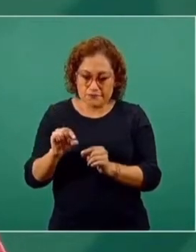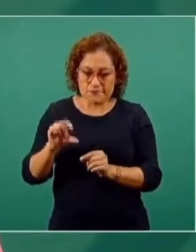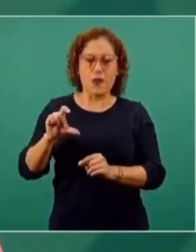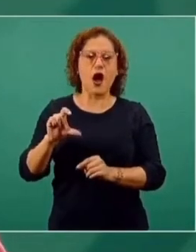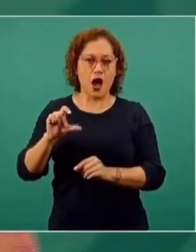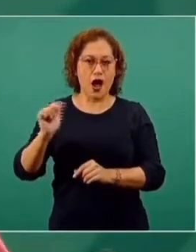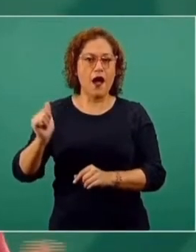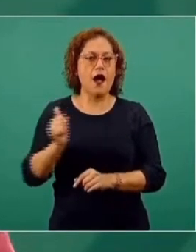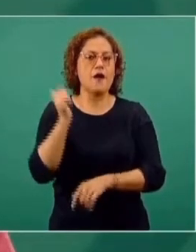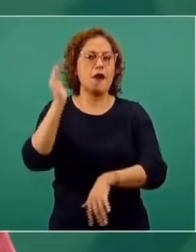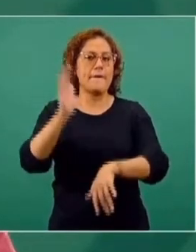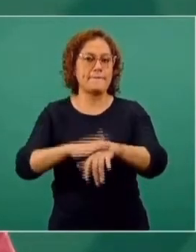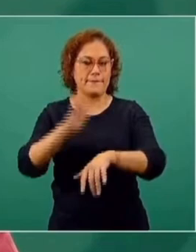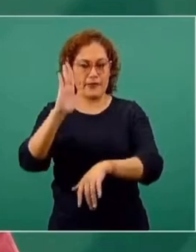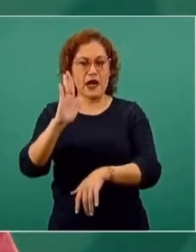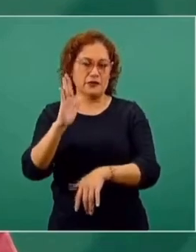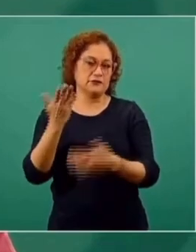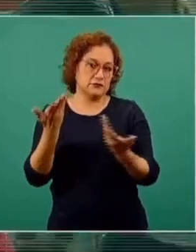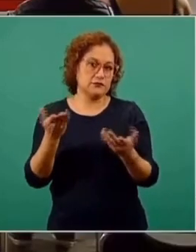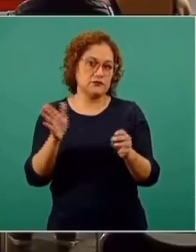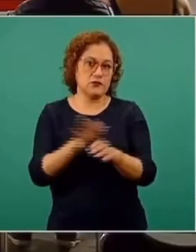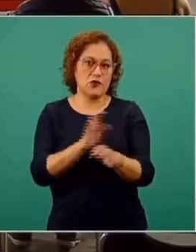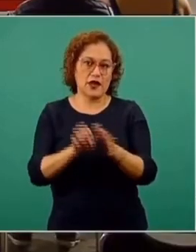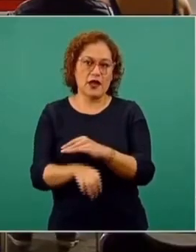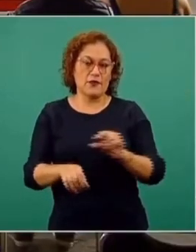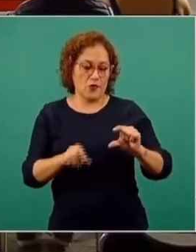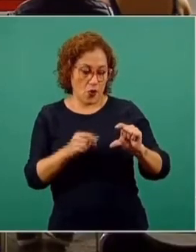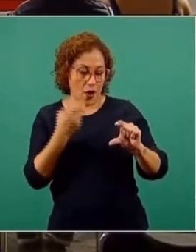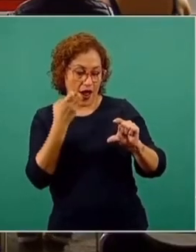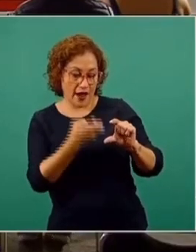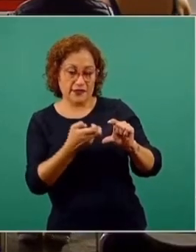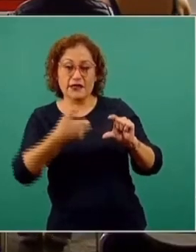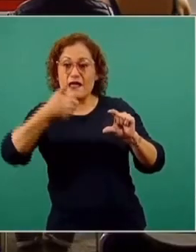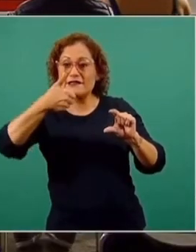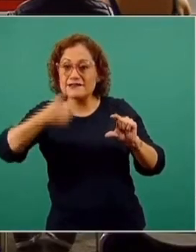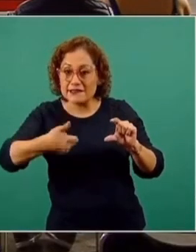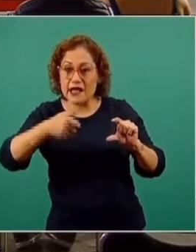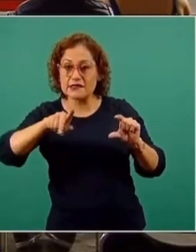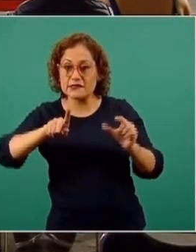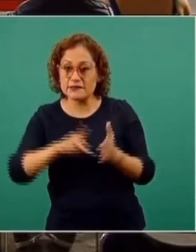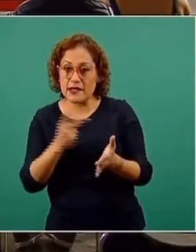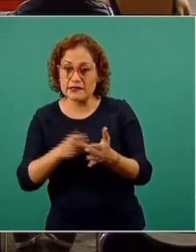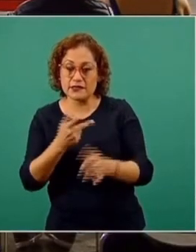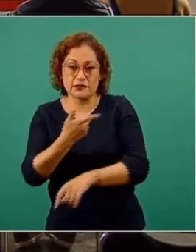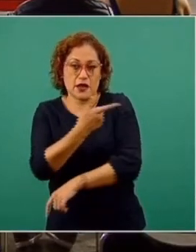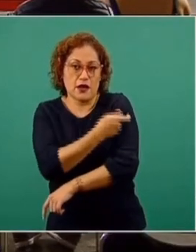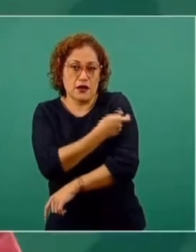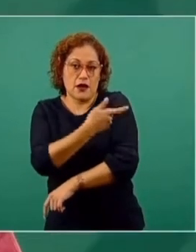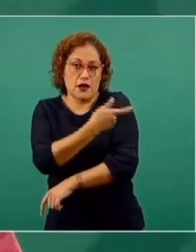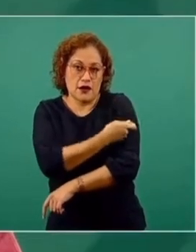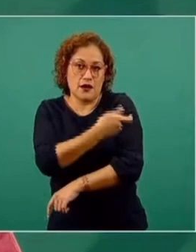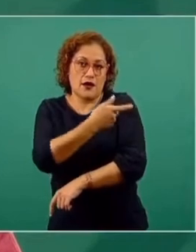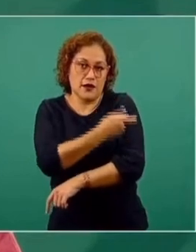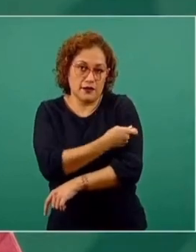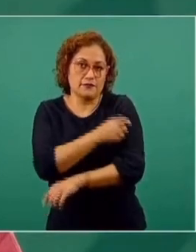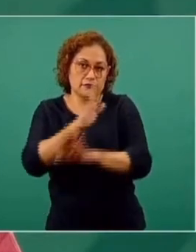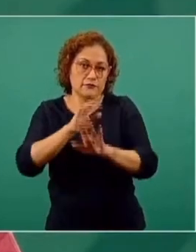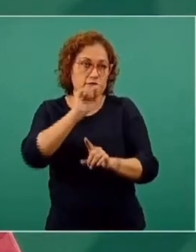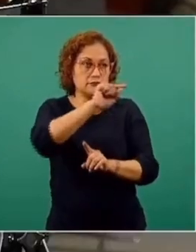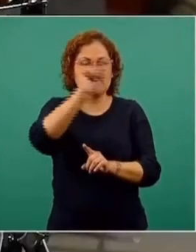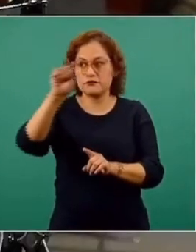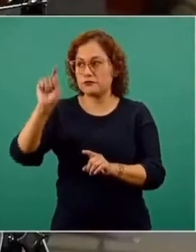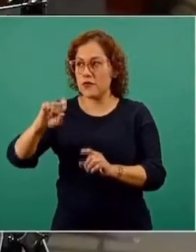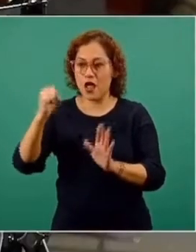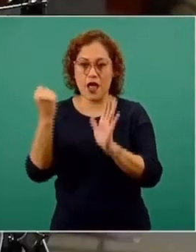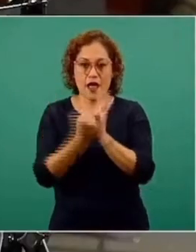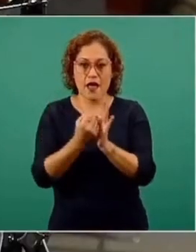cada vial, ahora con seis dosis y no con cinco, y esto ha ocurrido en todo el mundo donde se utiliza la vacuna Pfizer. O sea, no hay que